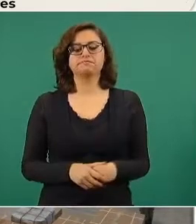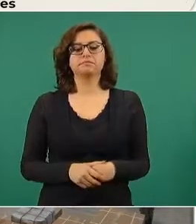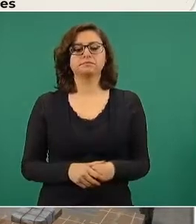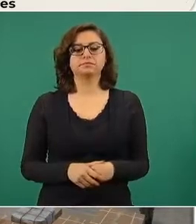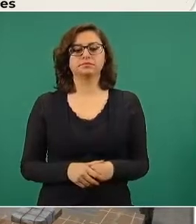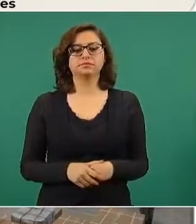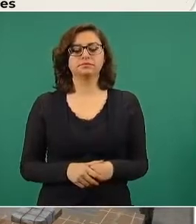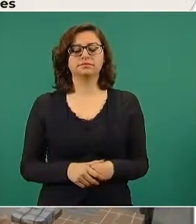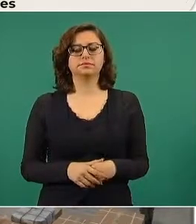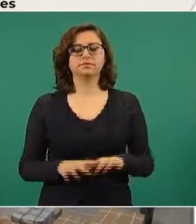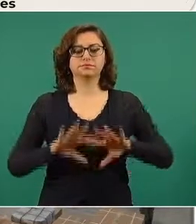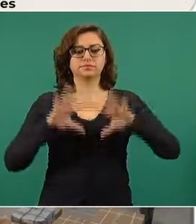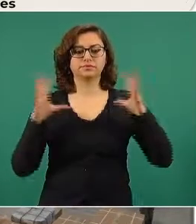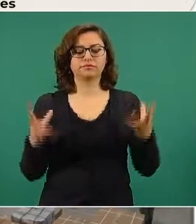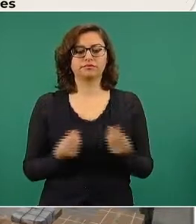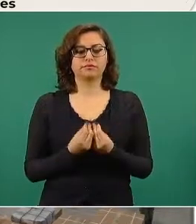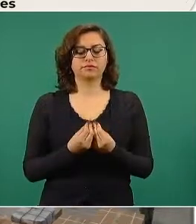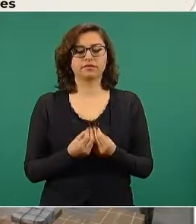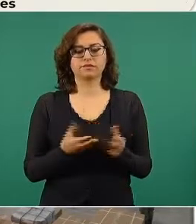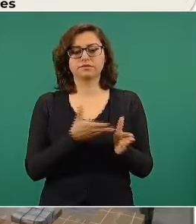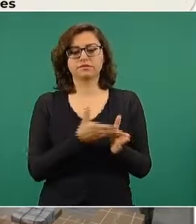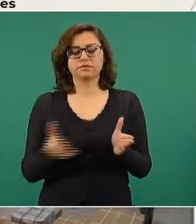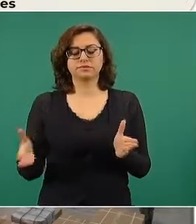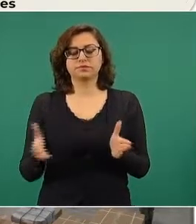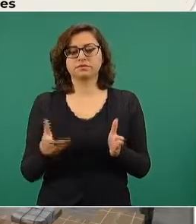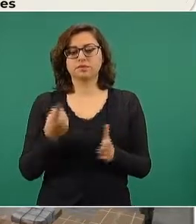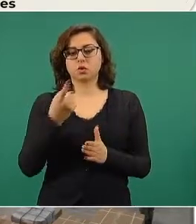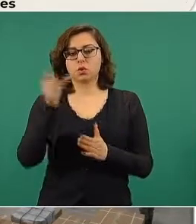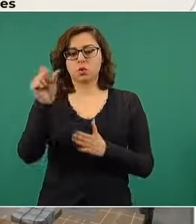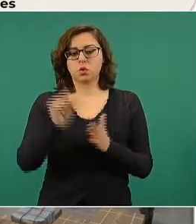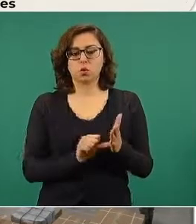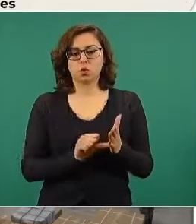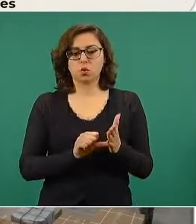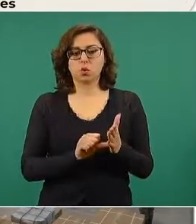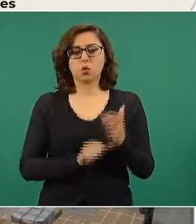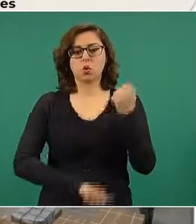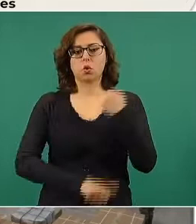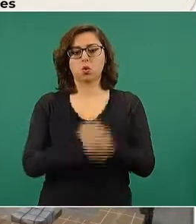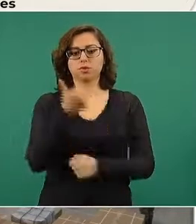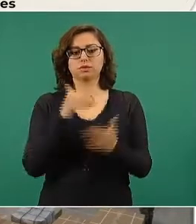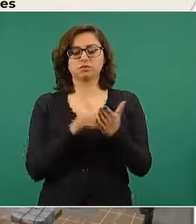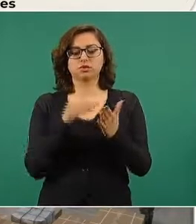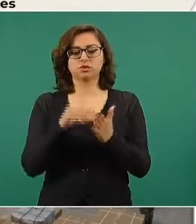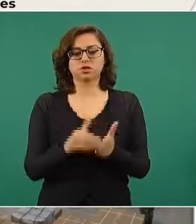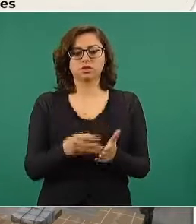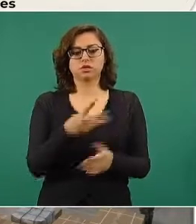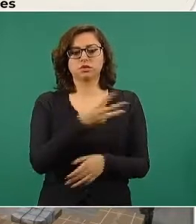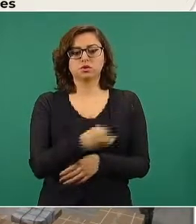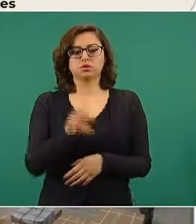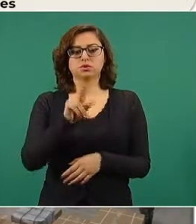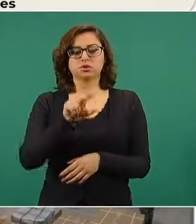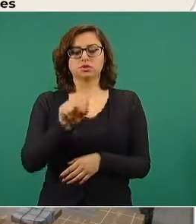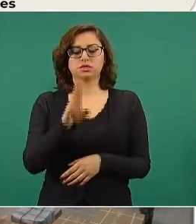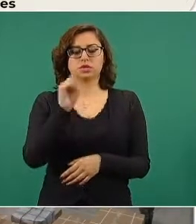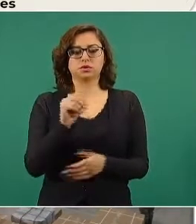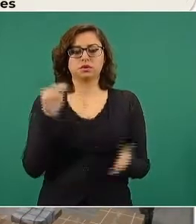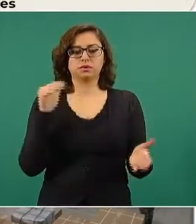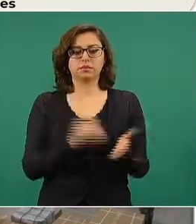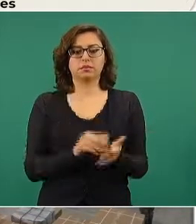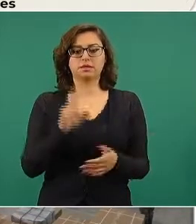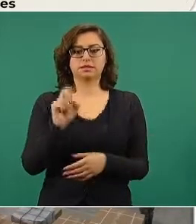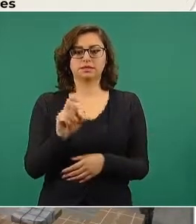AstraZeneca, un total en este periodo de 11 mil 400… perdón, 11 millones 489 mil 30